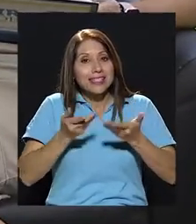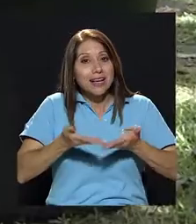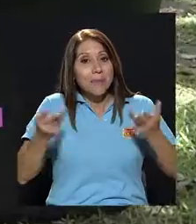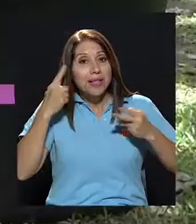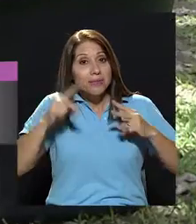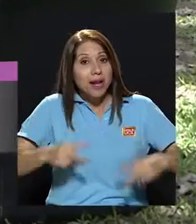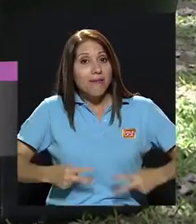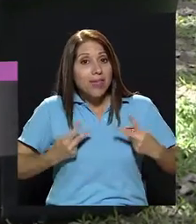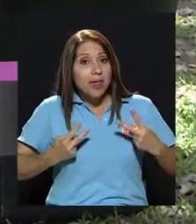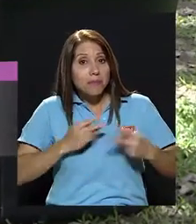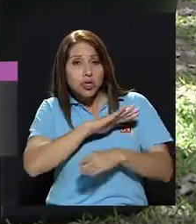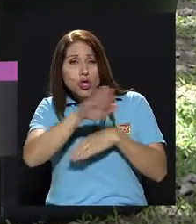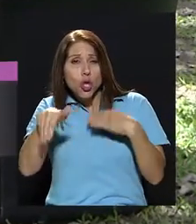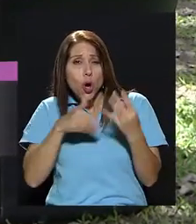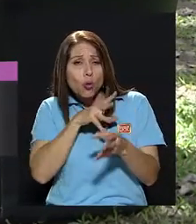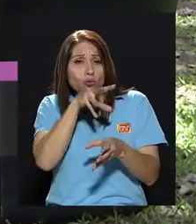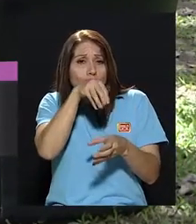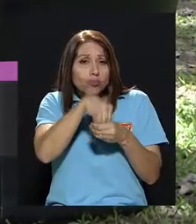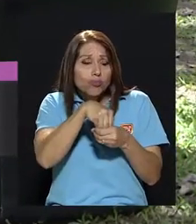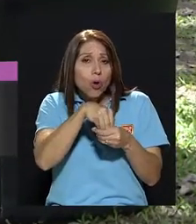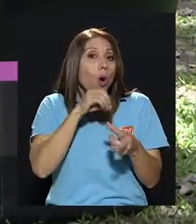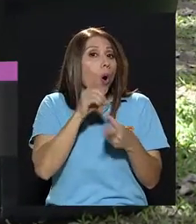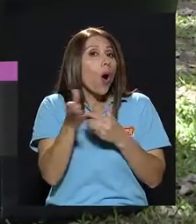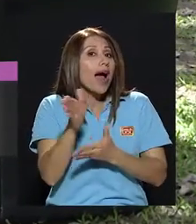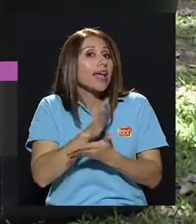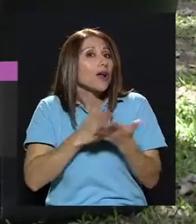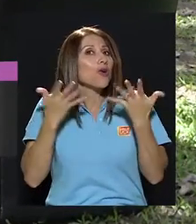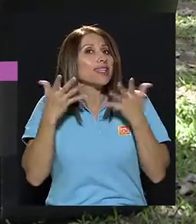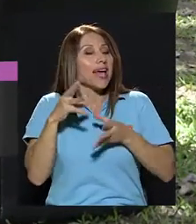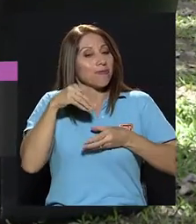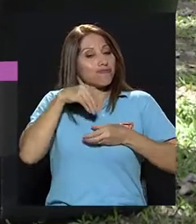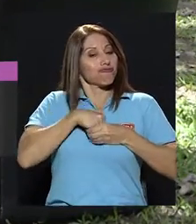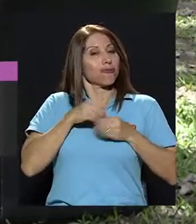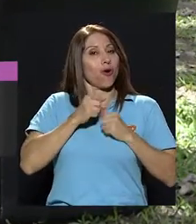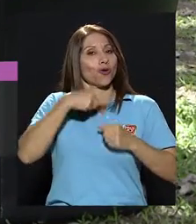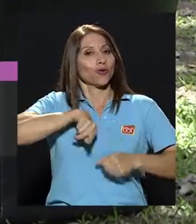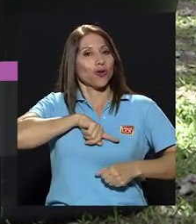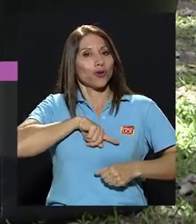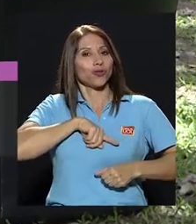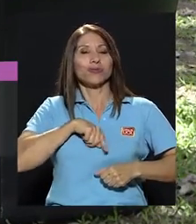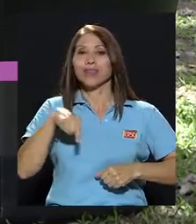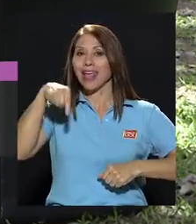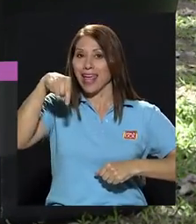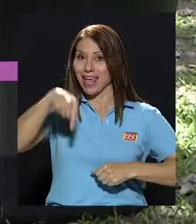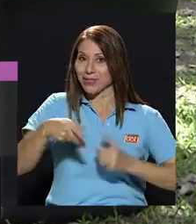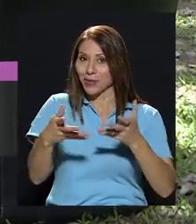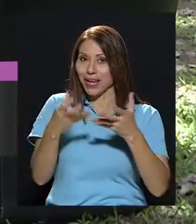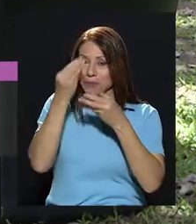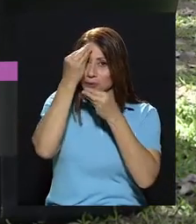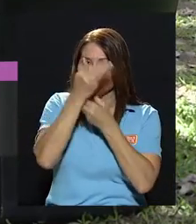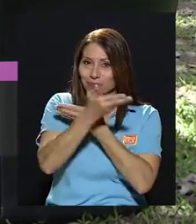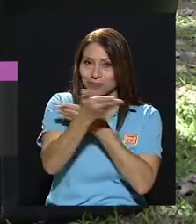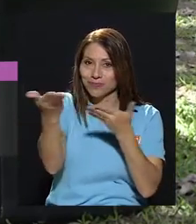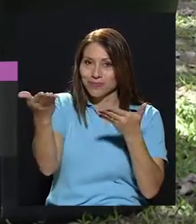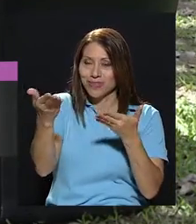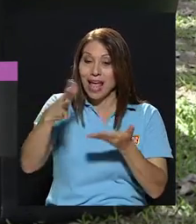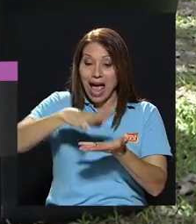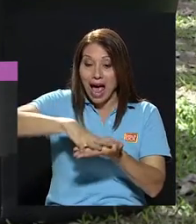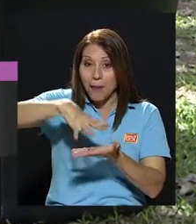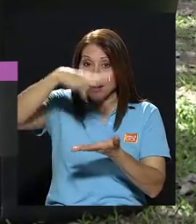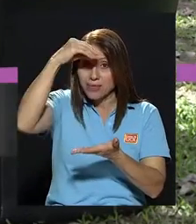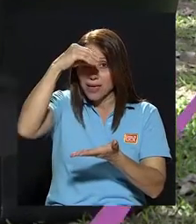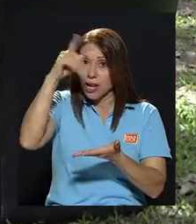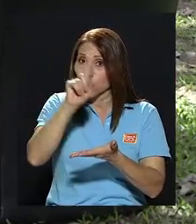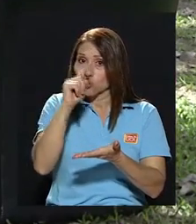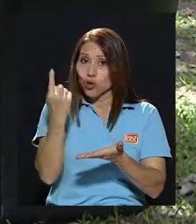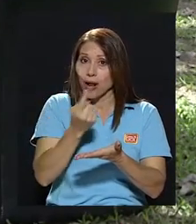herramientas para la vida? ¿Lo incluye todo o hay algo que se nos queda que ya viene con nosotros? Eso es lo que hoy queremos comunicarle a la gente, que aprender